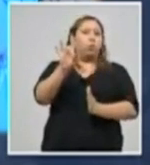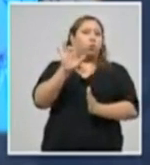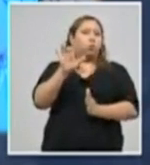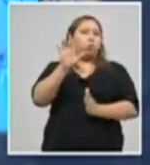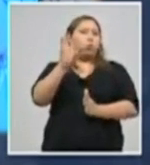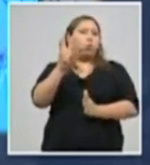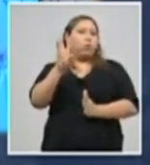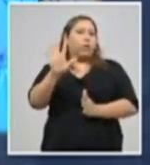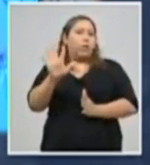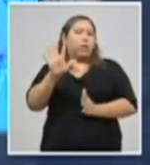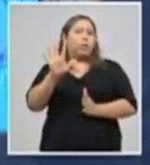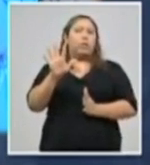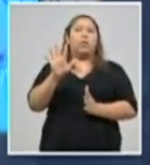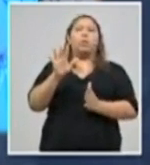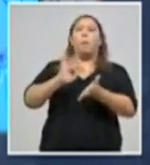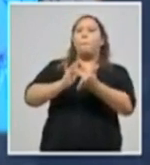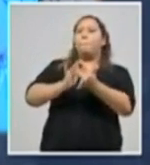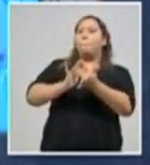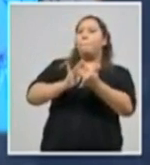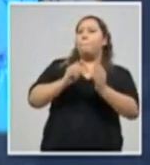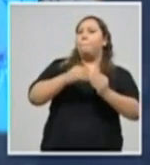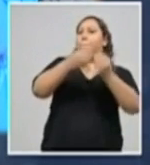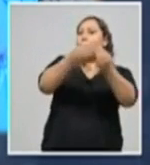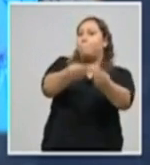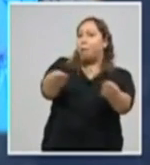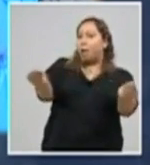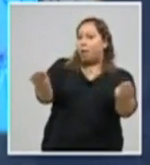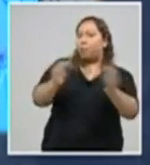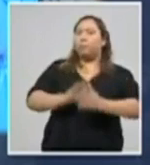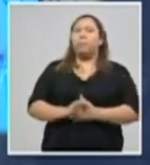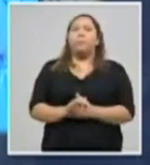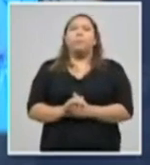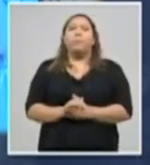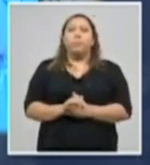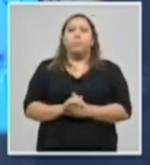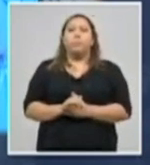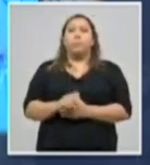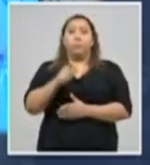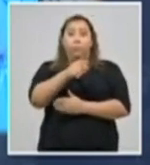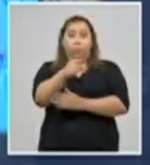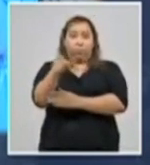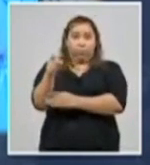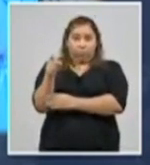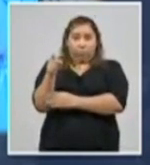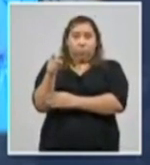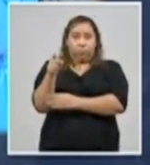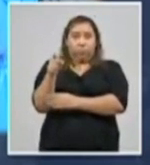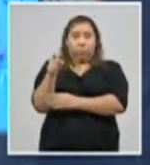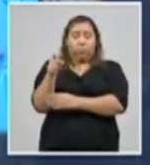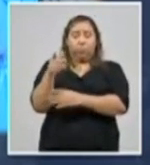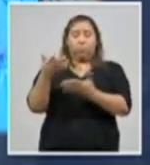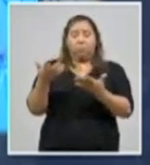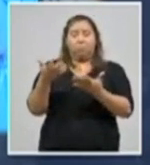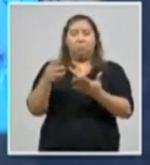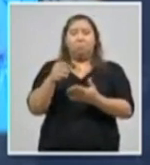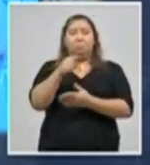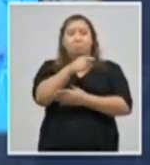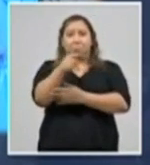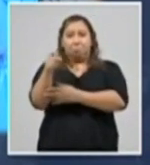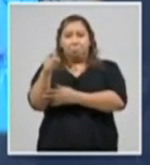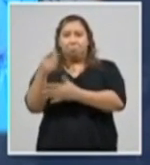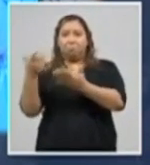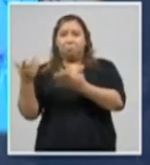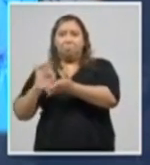tratamientos maíz a igual número de personas. De igual manera, las personas que están recibiendo este tratamiento